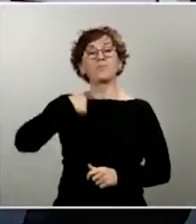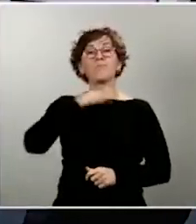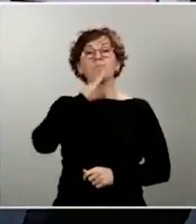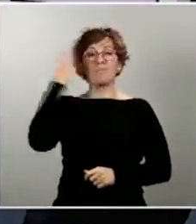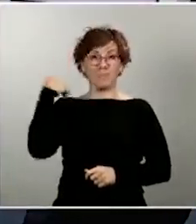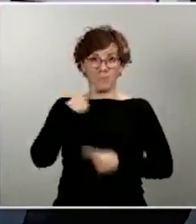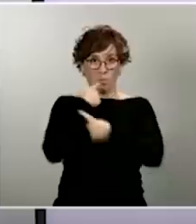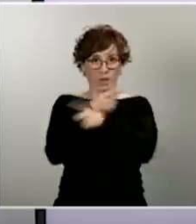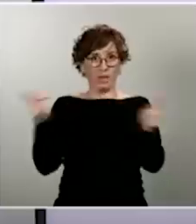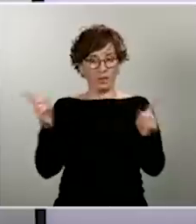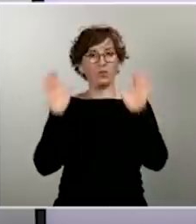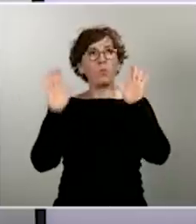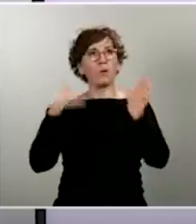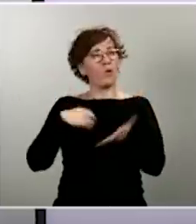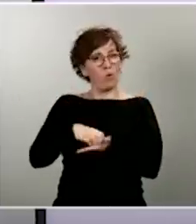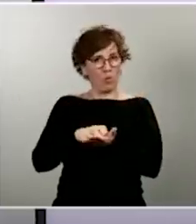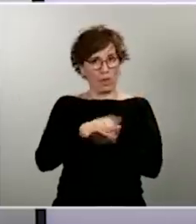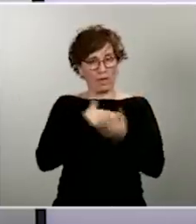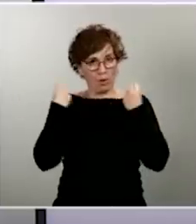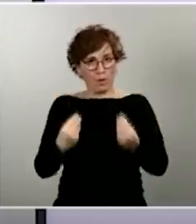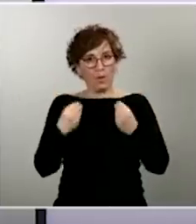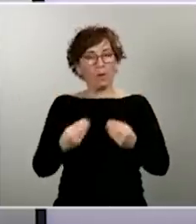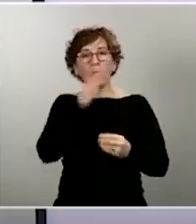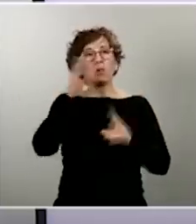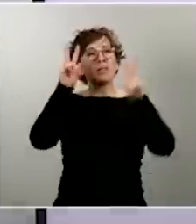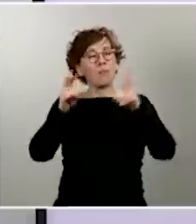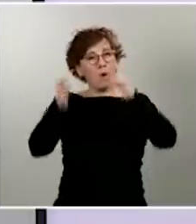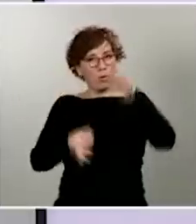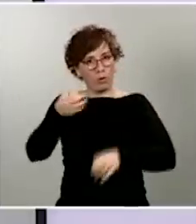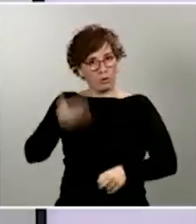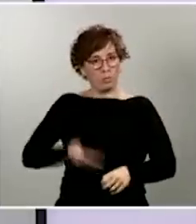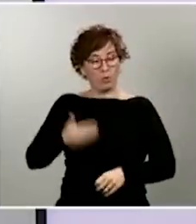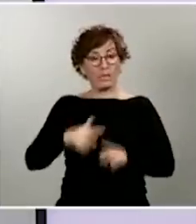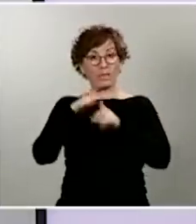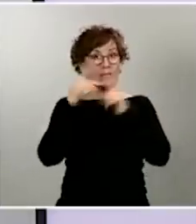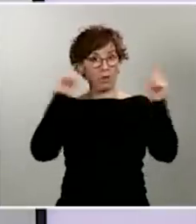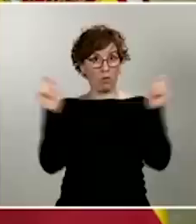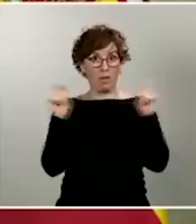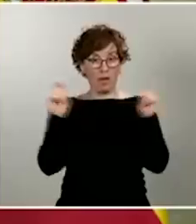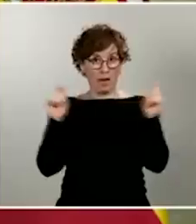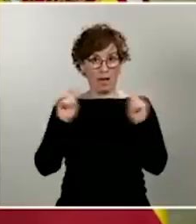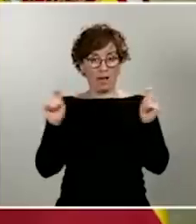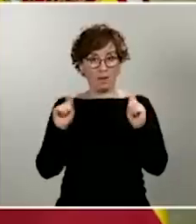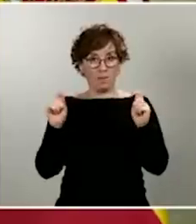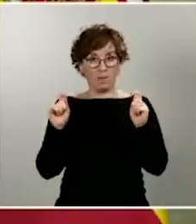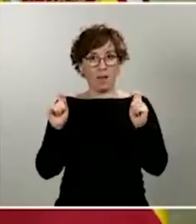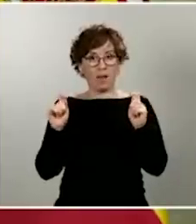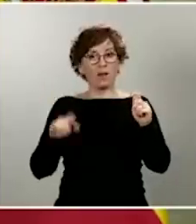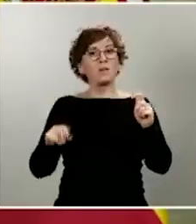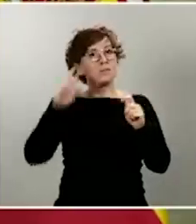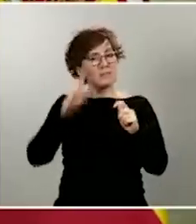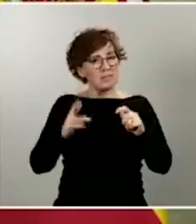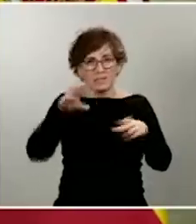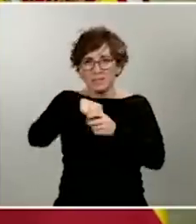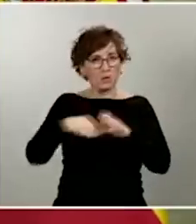aspectos jurídicos también son importantes. El estado de alarma que se ha decretado tiene plena cabida en la Constitución. España es una